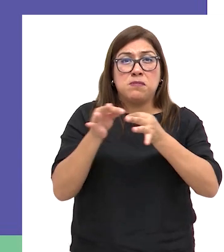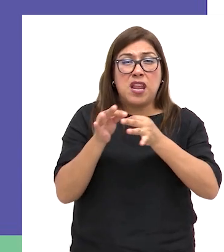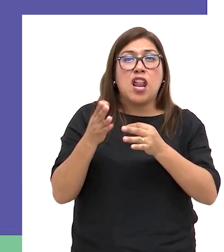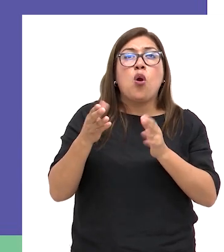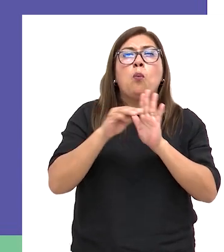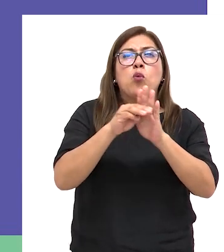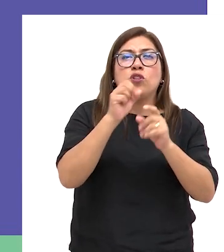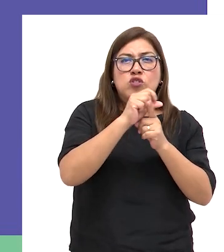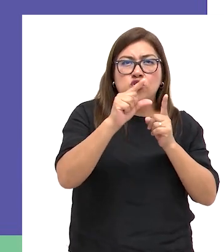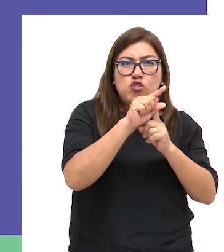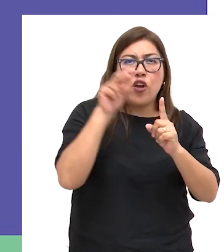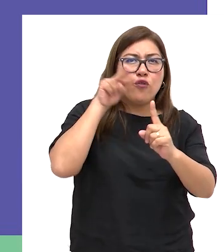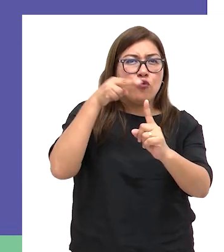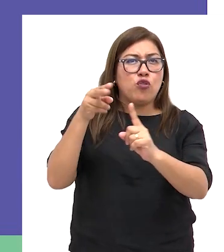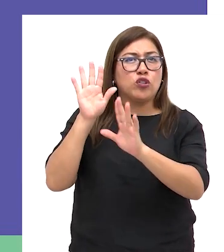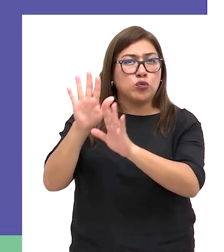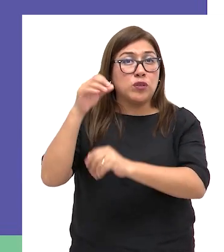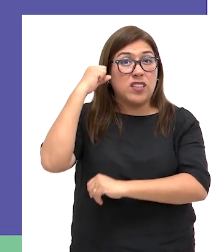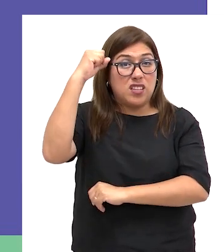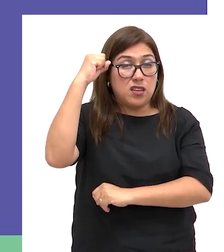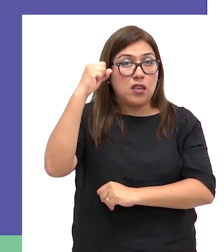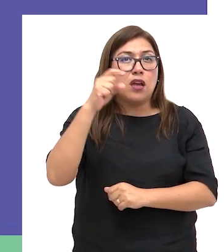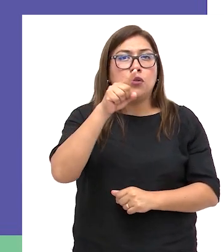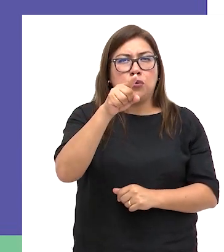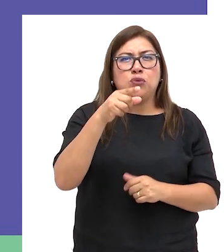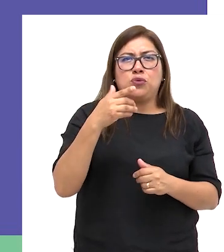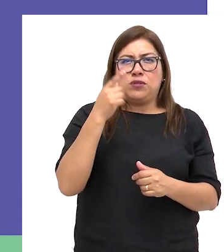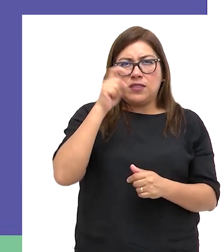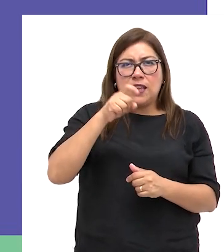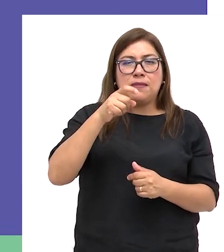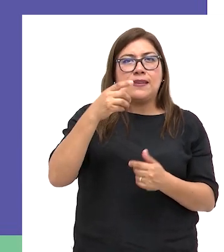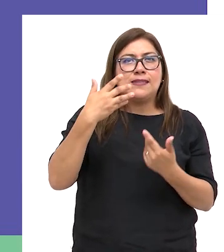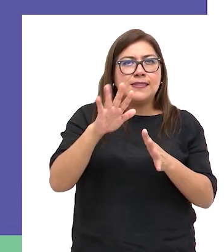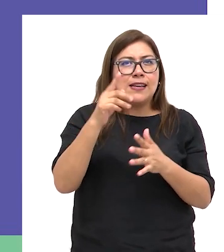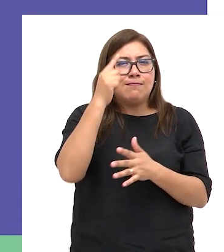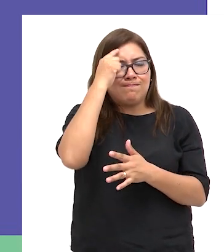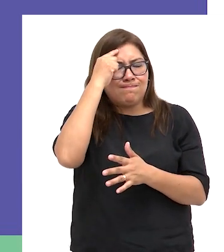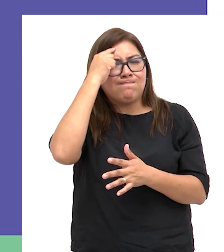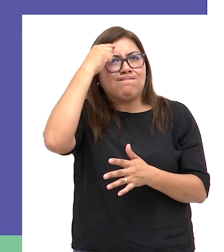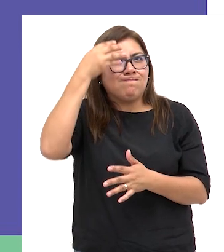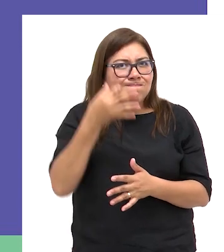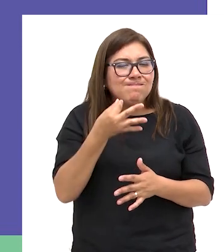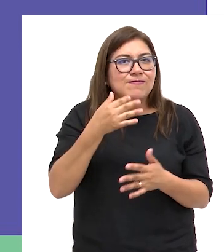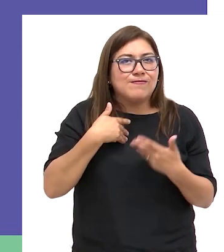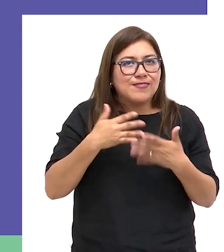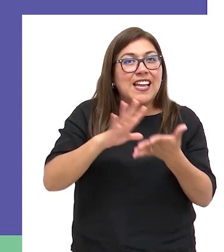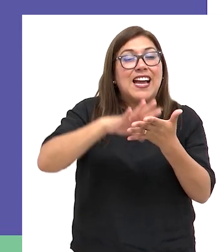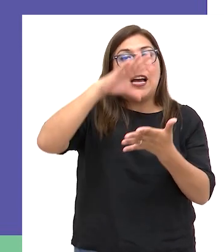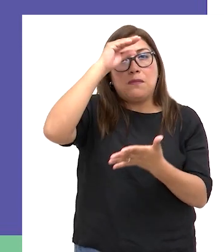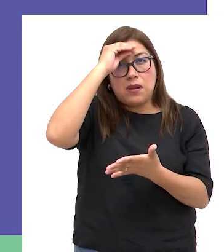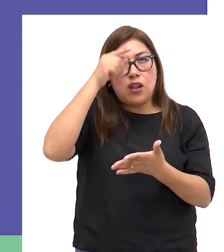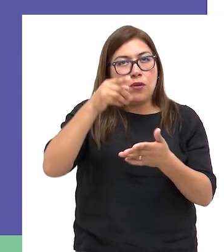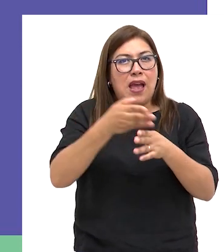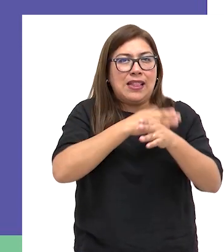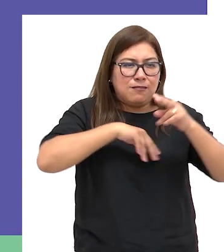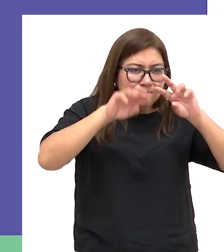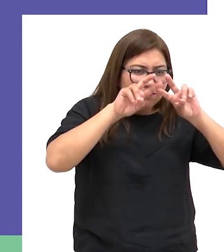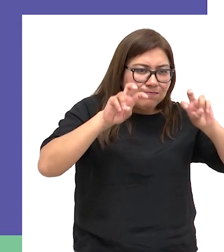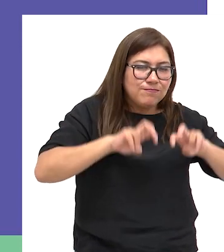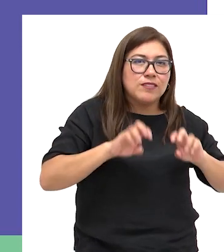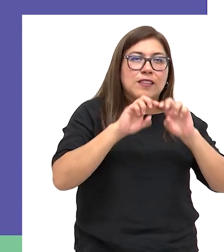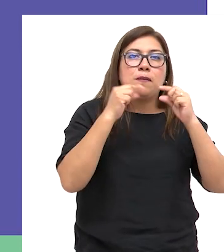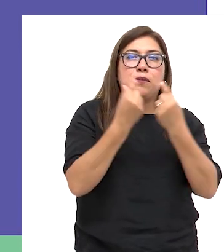coherencia con el modelo social con un enfoque de derechos, asegúrate que has aprendido lo esperado realizando la